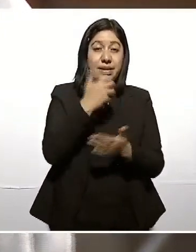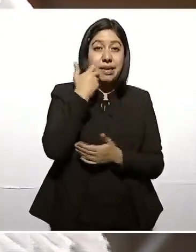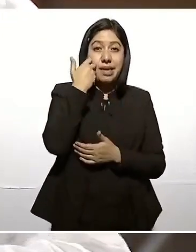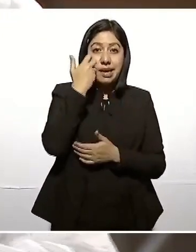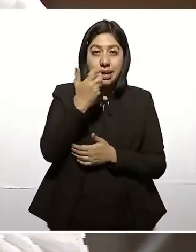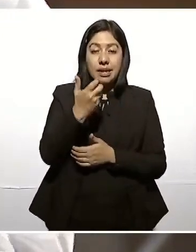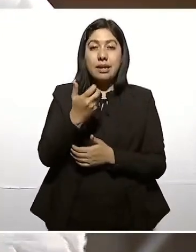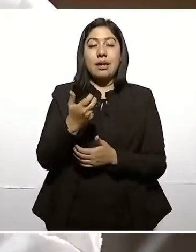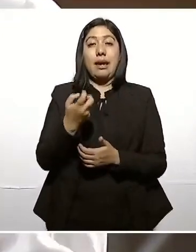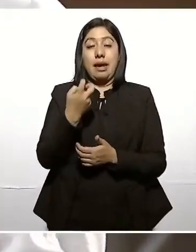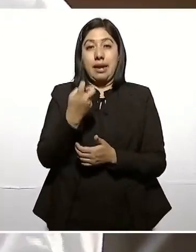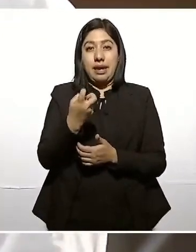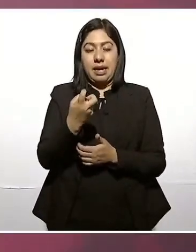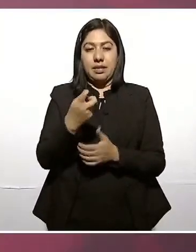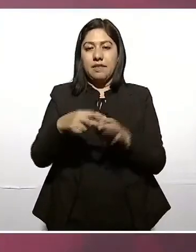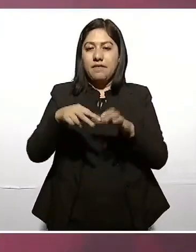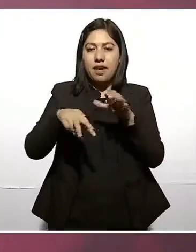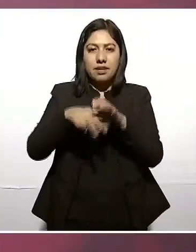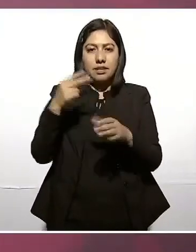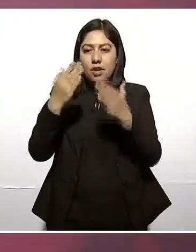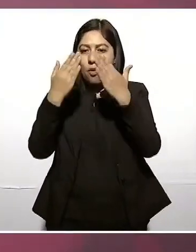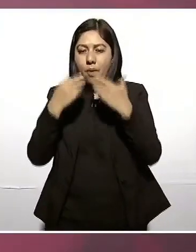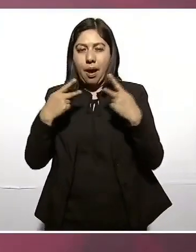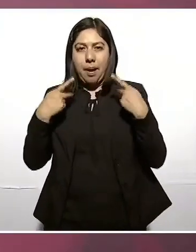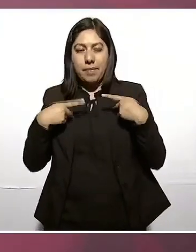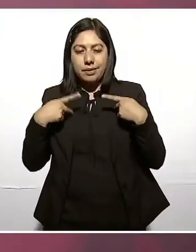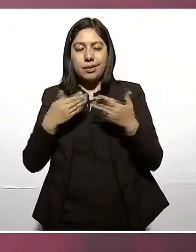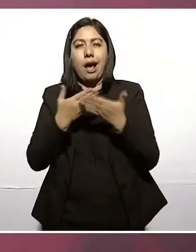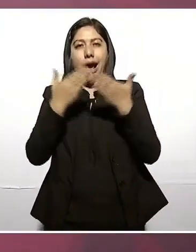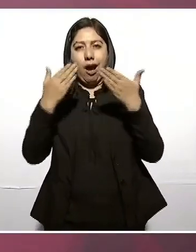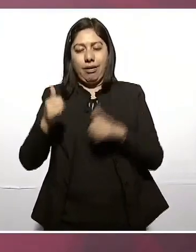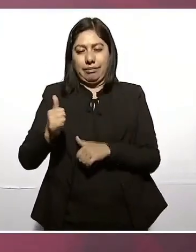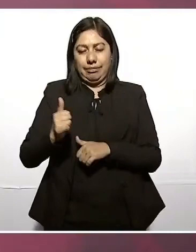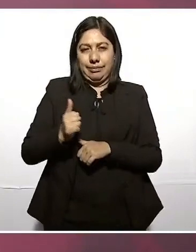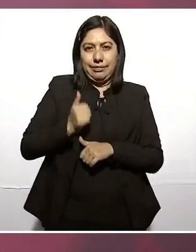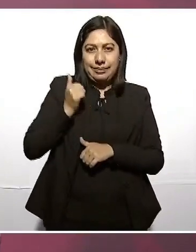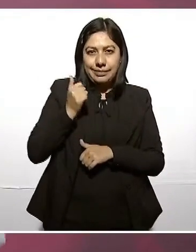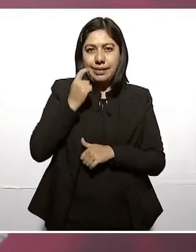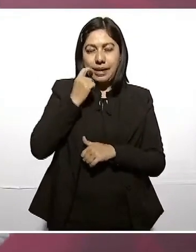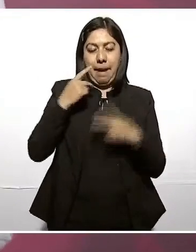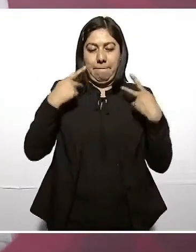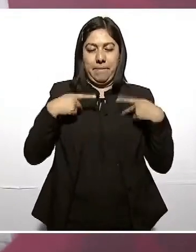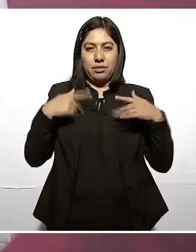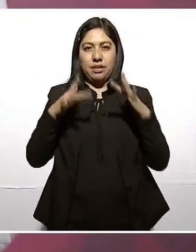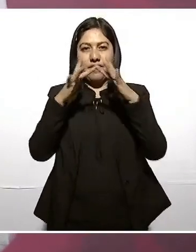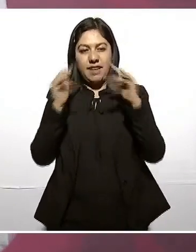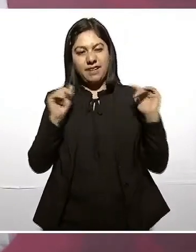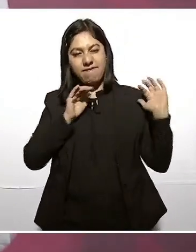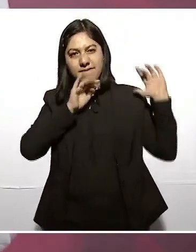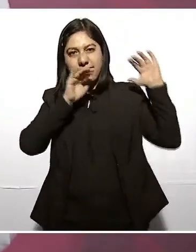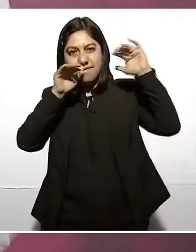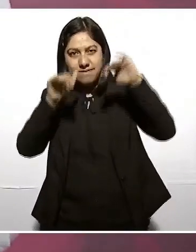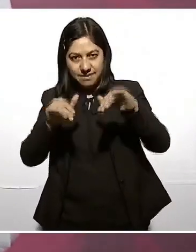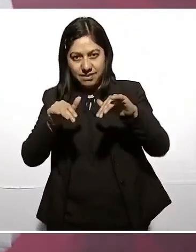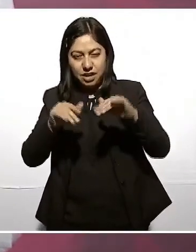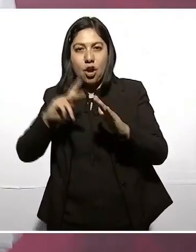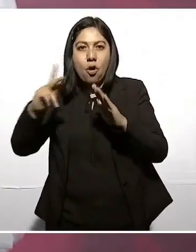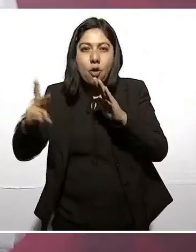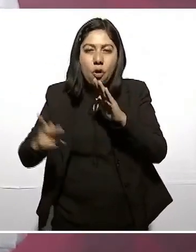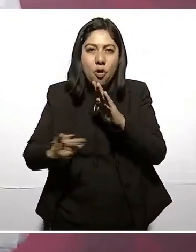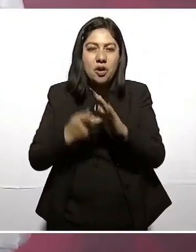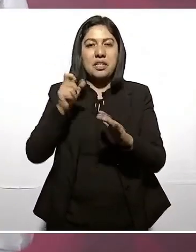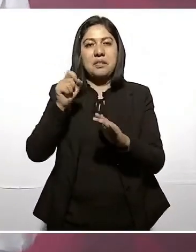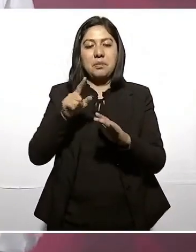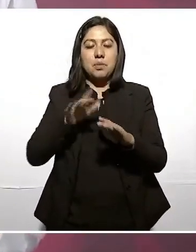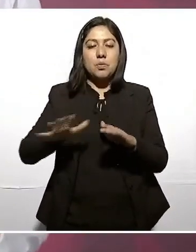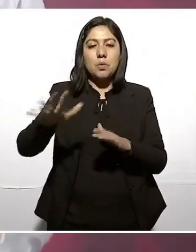ese vacío los franceses para volvernos a convertir